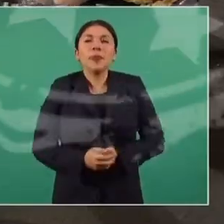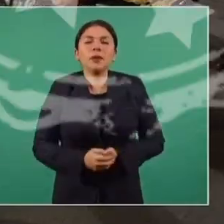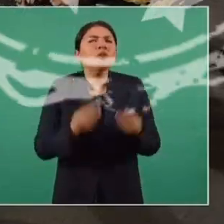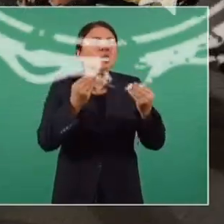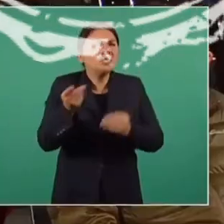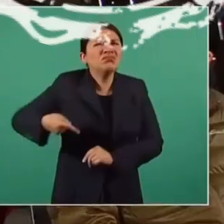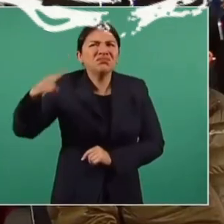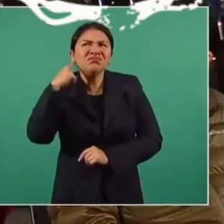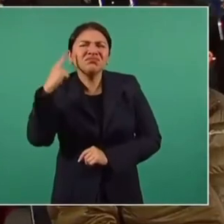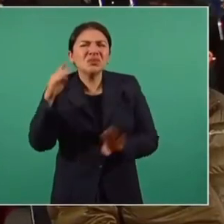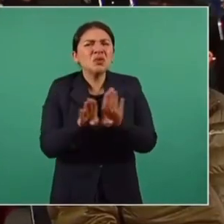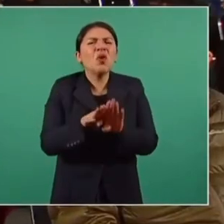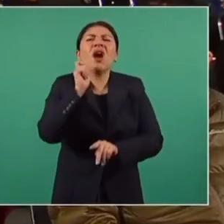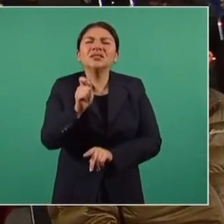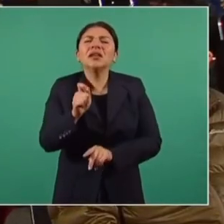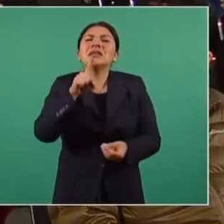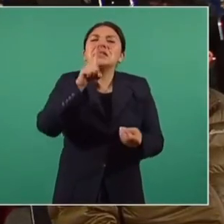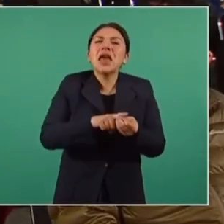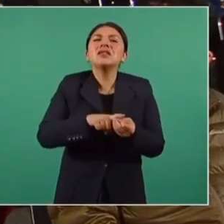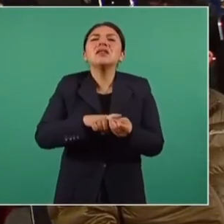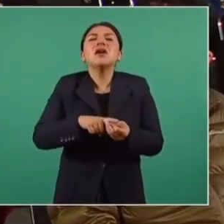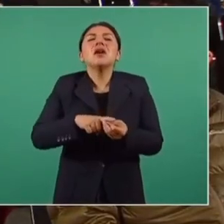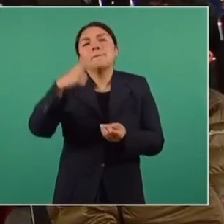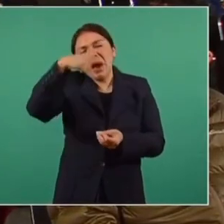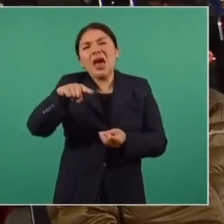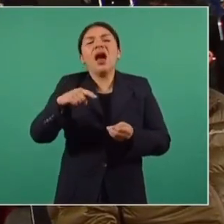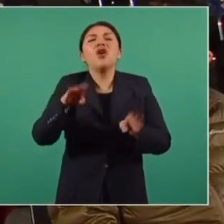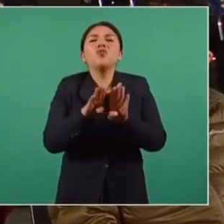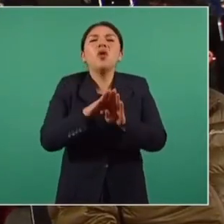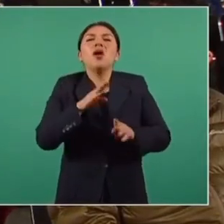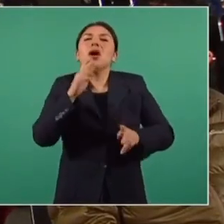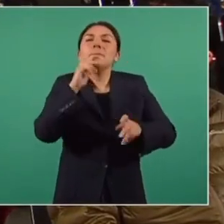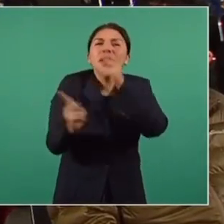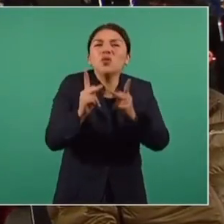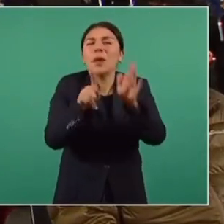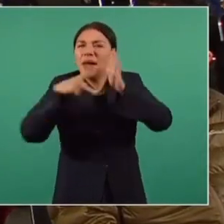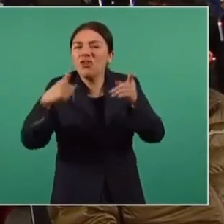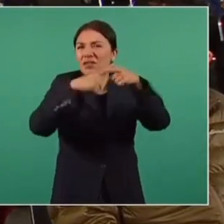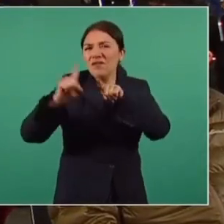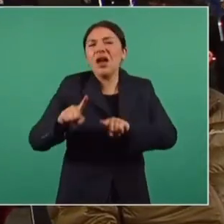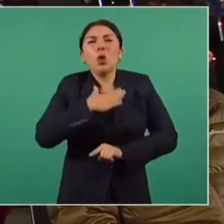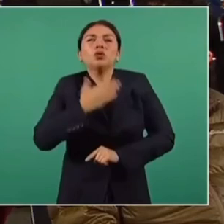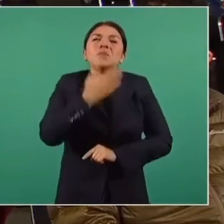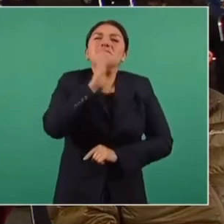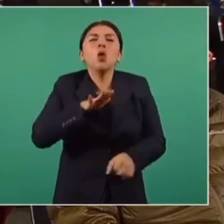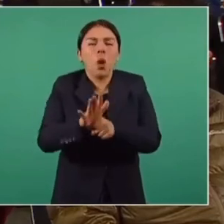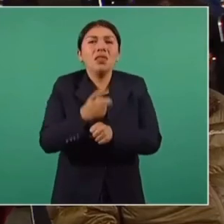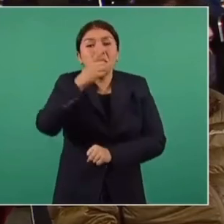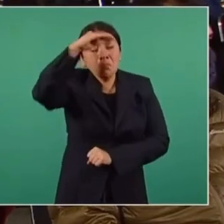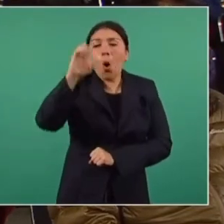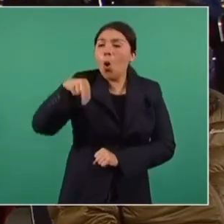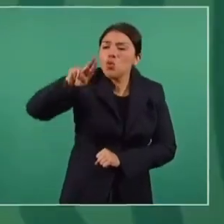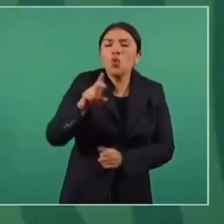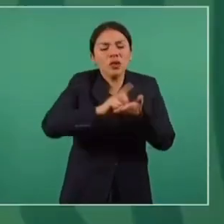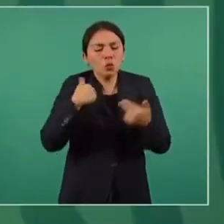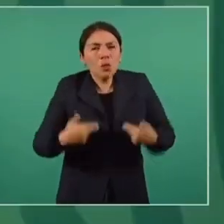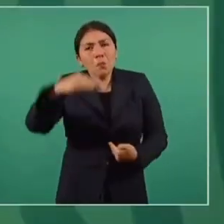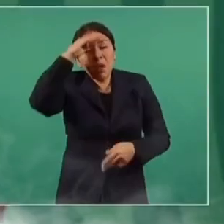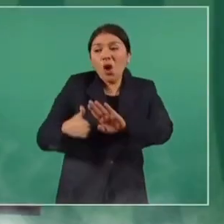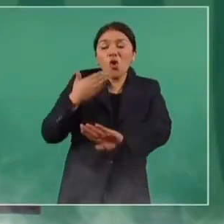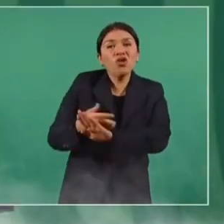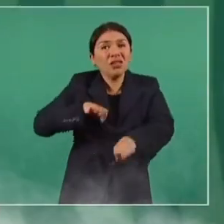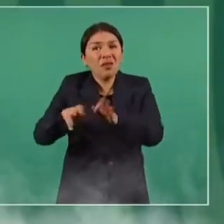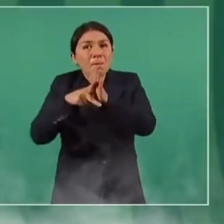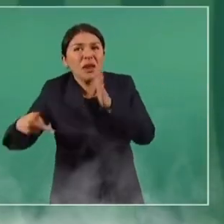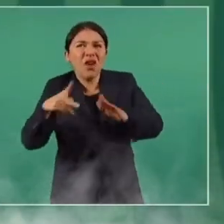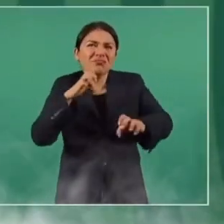Ha muchas críticas respecto del quién es quién en el asunto de los medios. Se ha criticado la ONU, ha dicho que incluso Derechos Humanos, que se está atacando a la prensa. ¿Qué opina al respecto? Pues